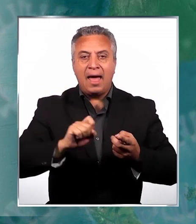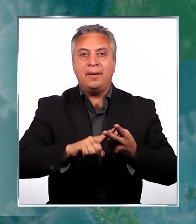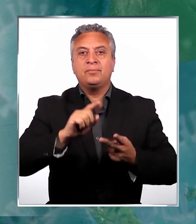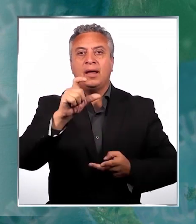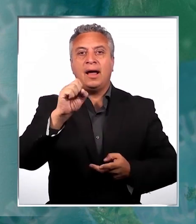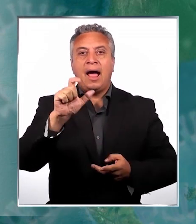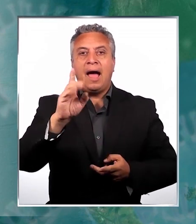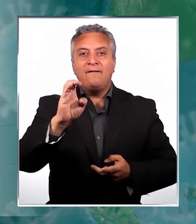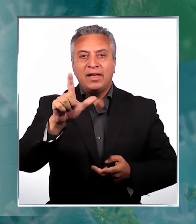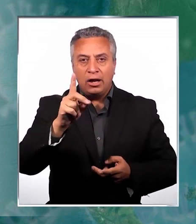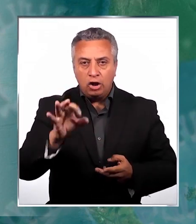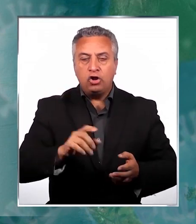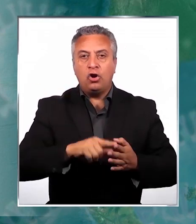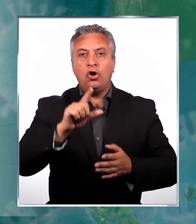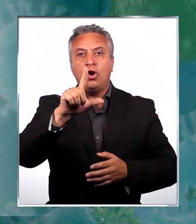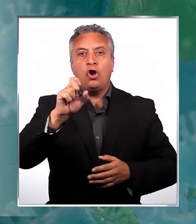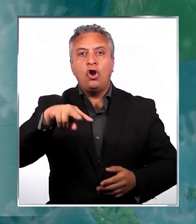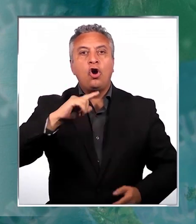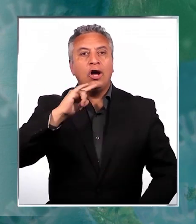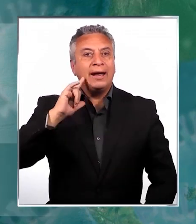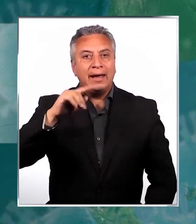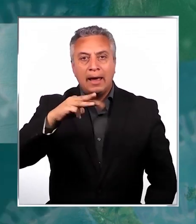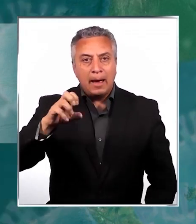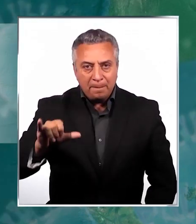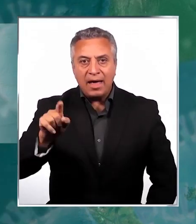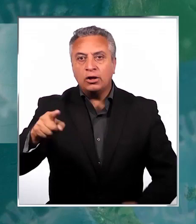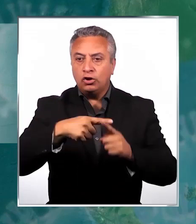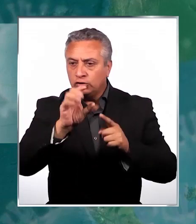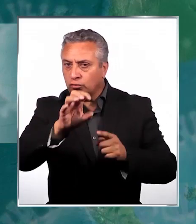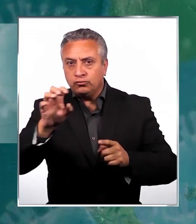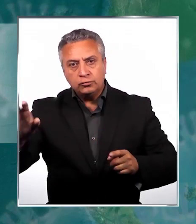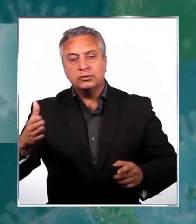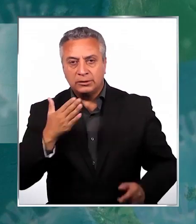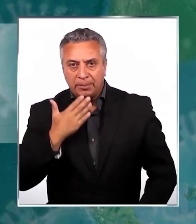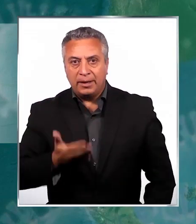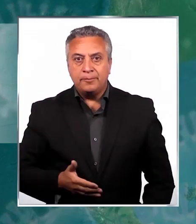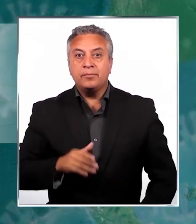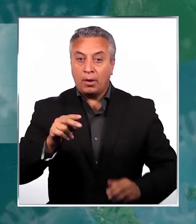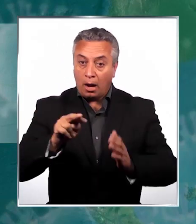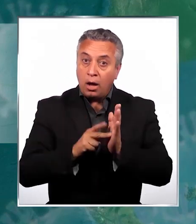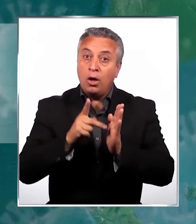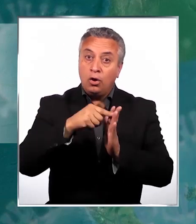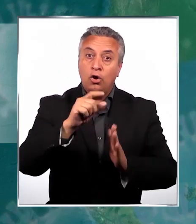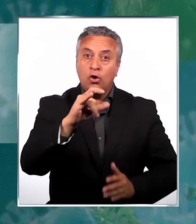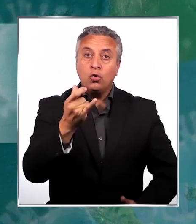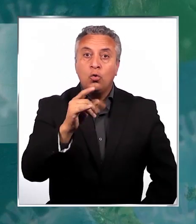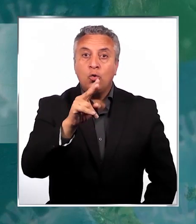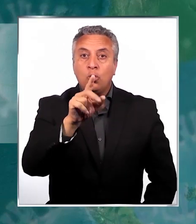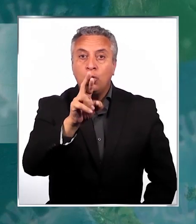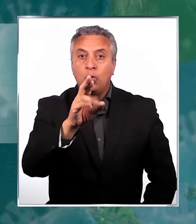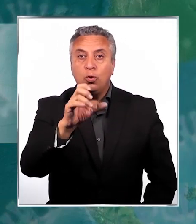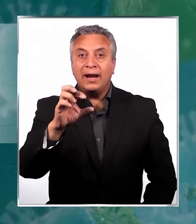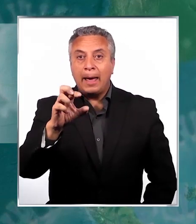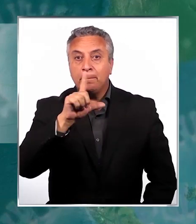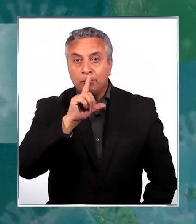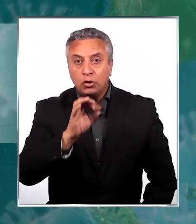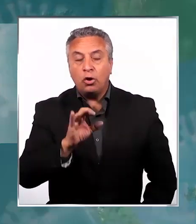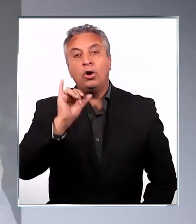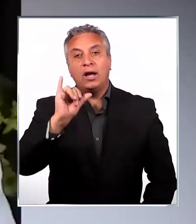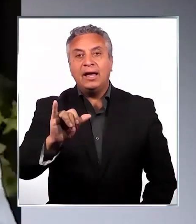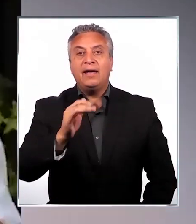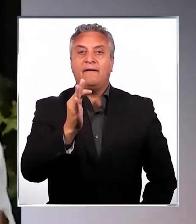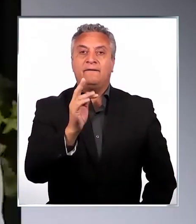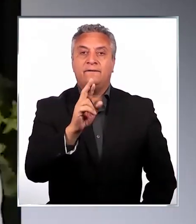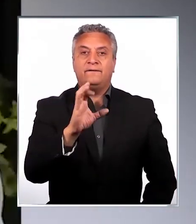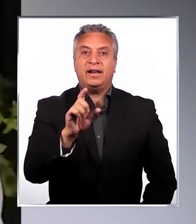Cabildo, Tolten, Lonquimay y Yanquihue. Y avanzarán a preparación Curepto en el Maule y Fresia en los Lagos.